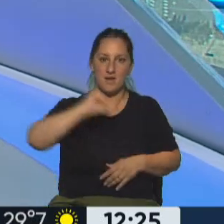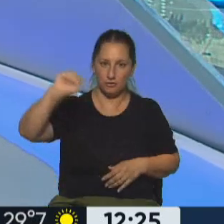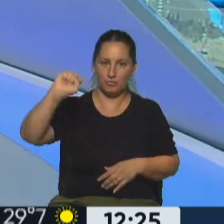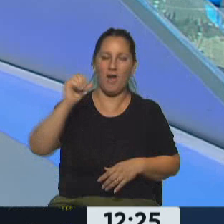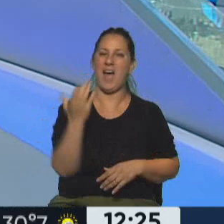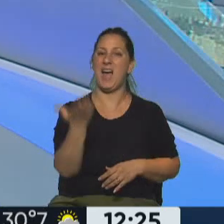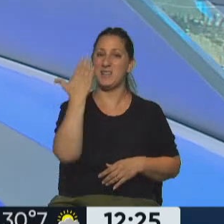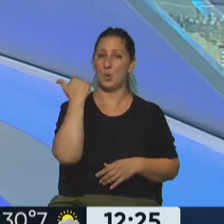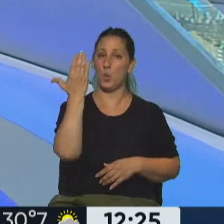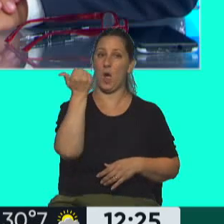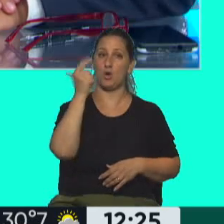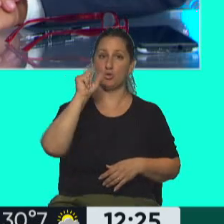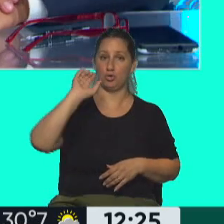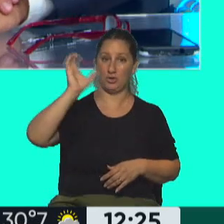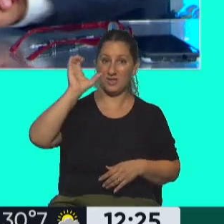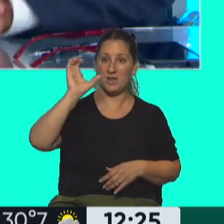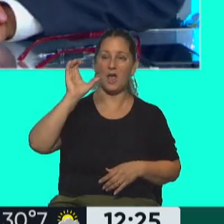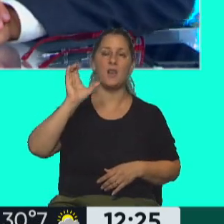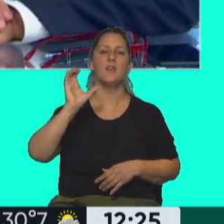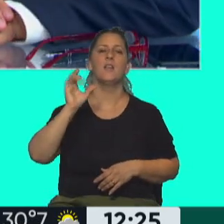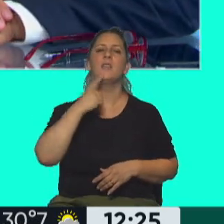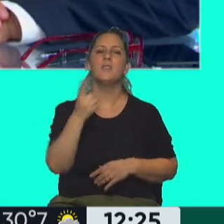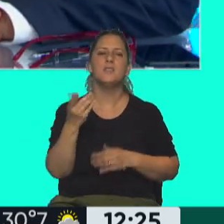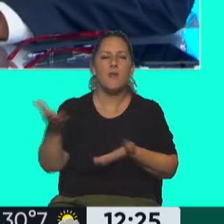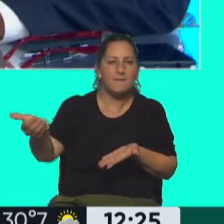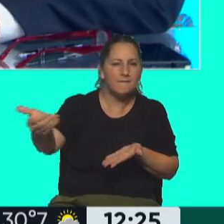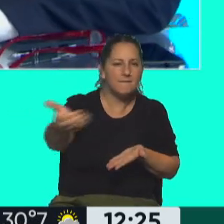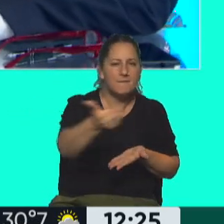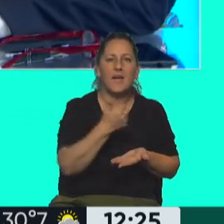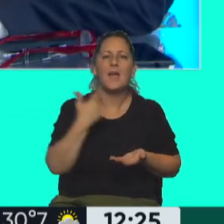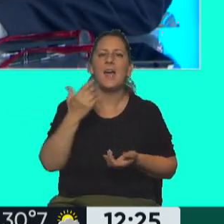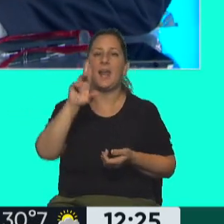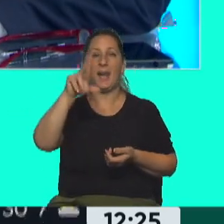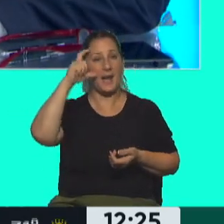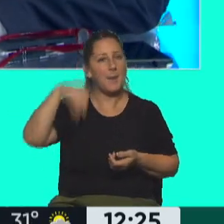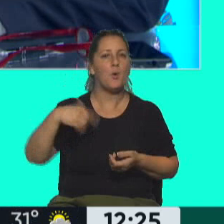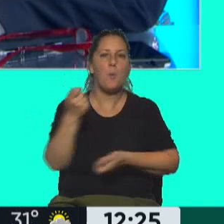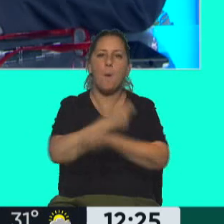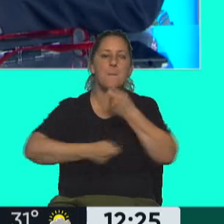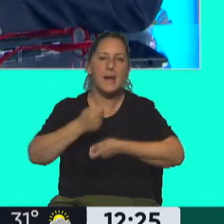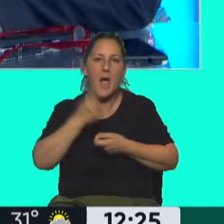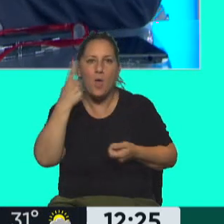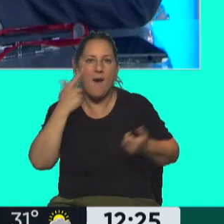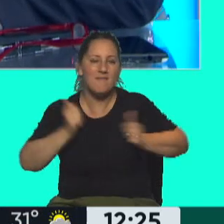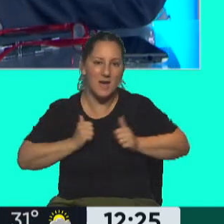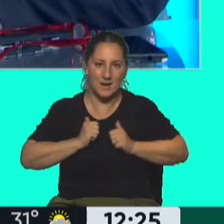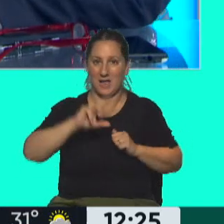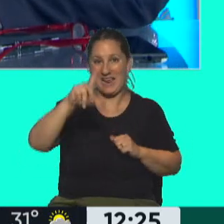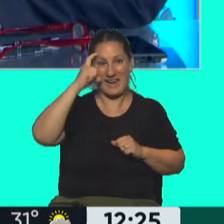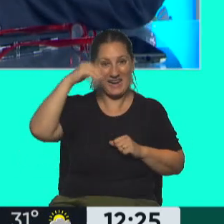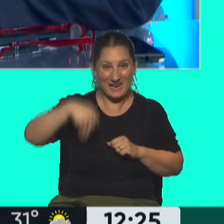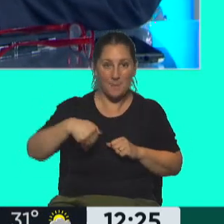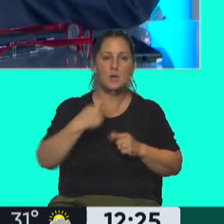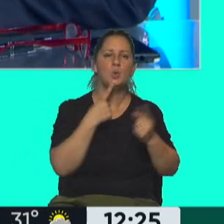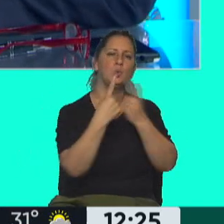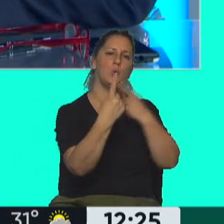ayer el Banco Central lo que es el relevamiento de expectativa de mercado, el REM que le llama. ¿Qué es el REM? El REM es